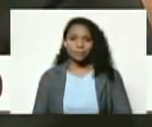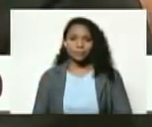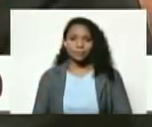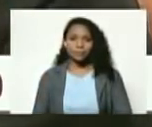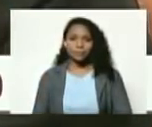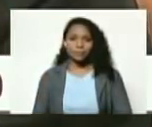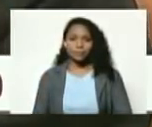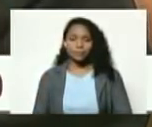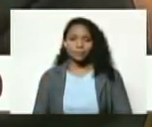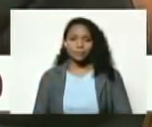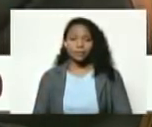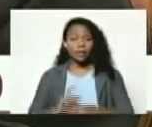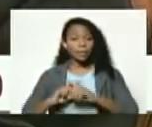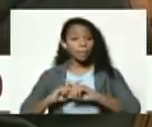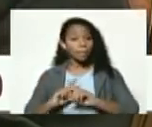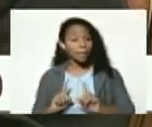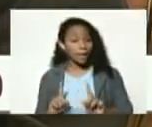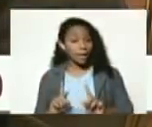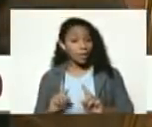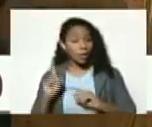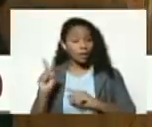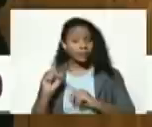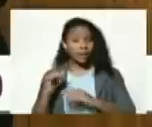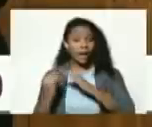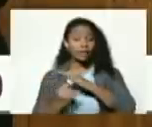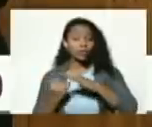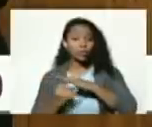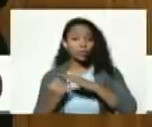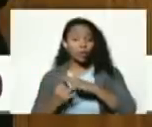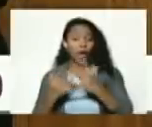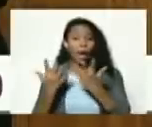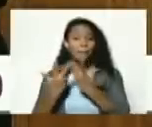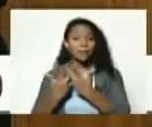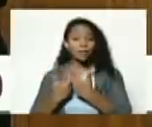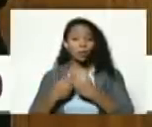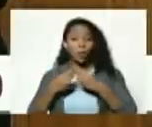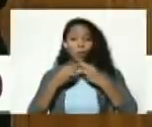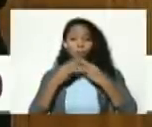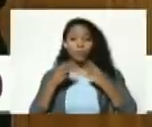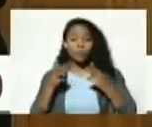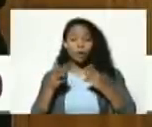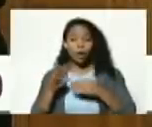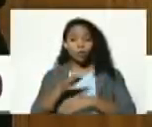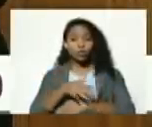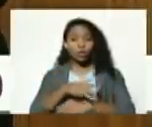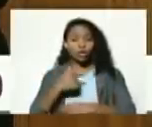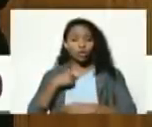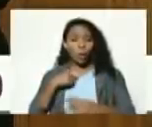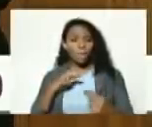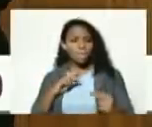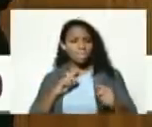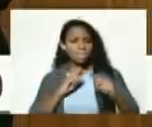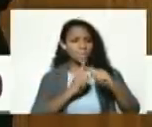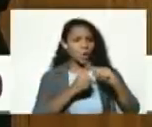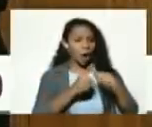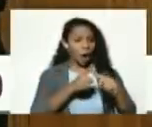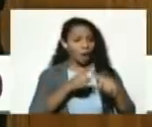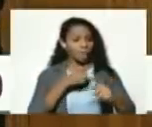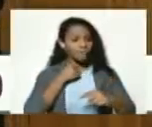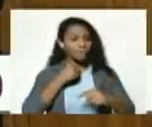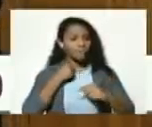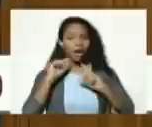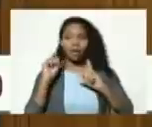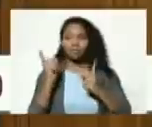pero fue en un organismo de la administración pública donde encontré el ambiente institucional propicio para